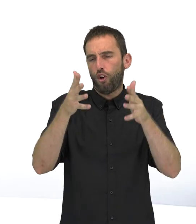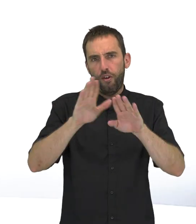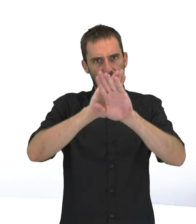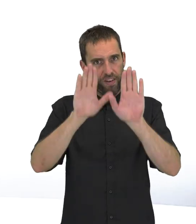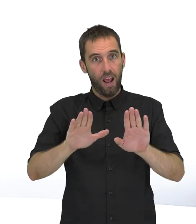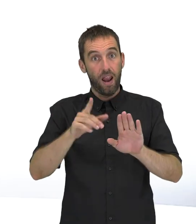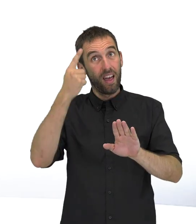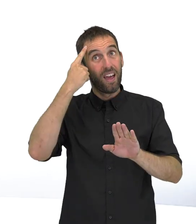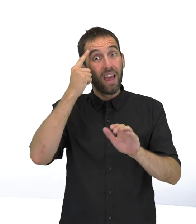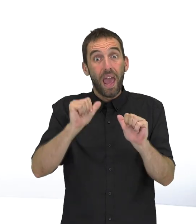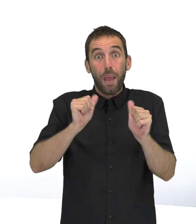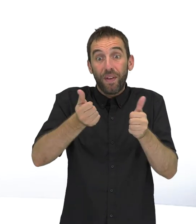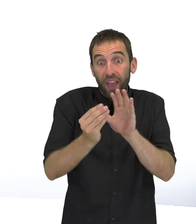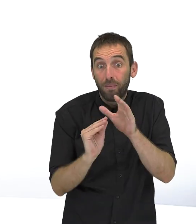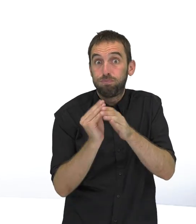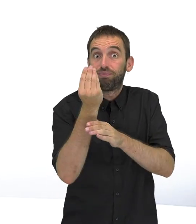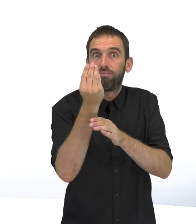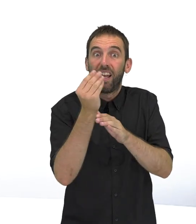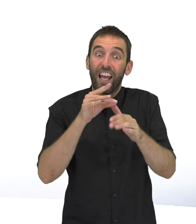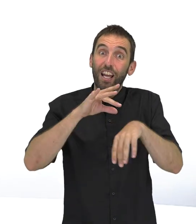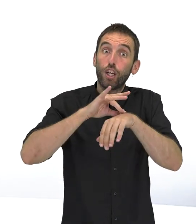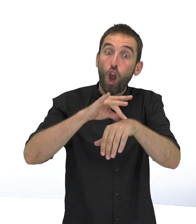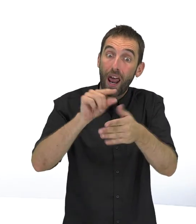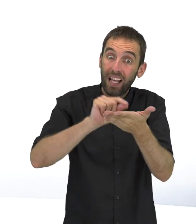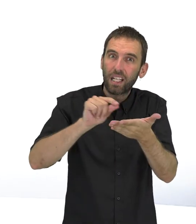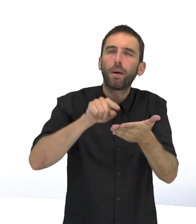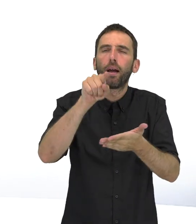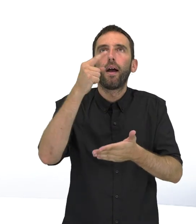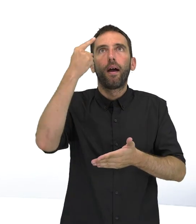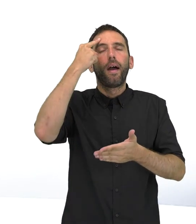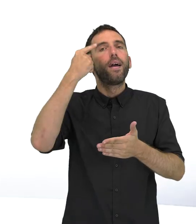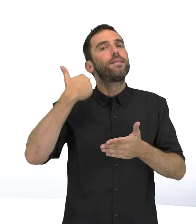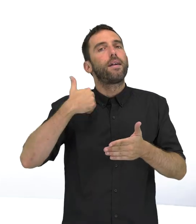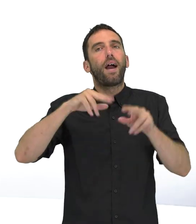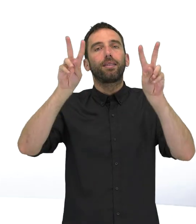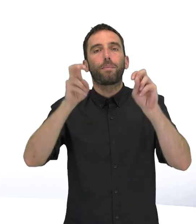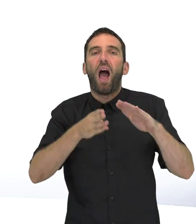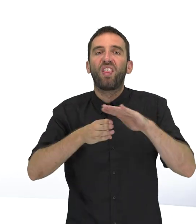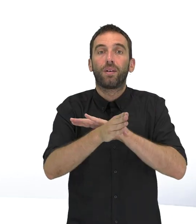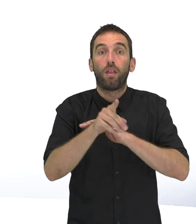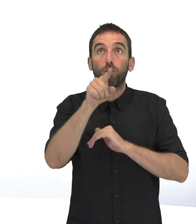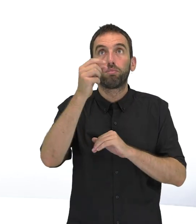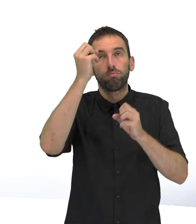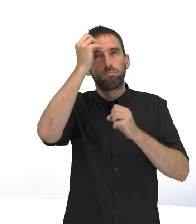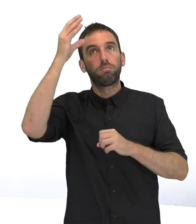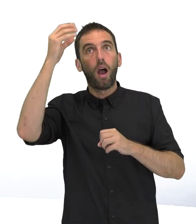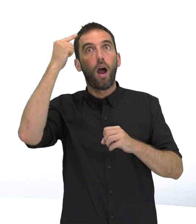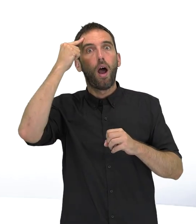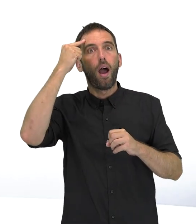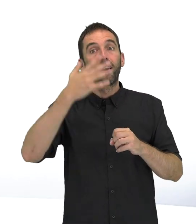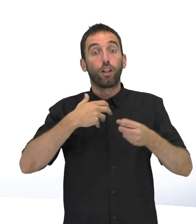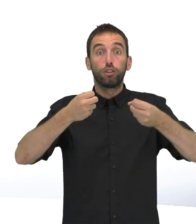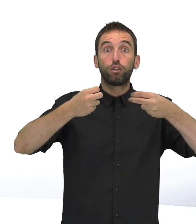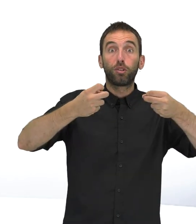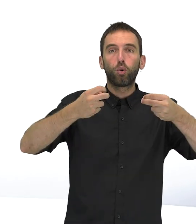Piensa en la accesibilidad desde el principio, desde que escribes tu guión. Al diseñar cómo quedará visualmente tu vídeo, reserva